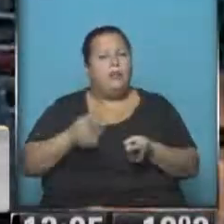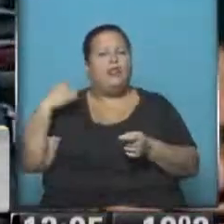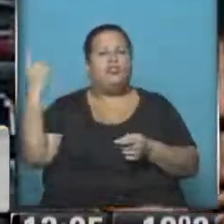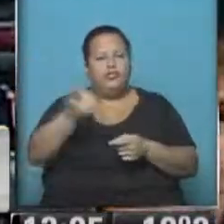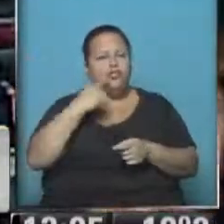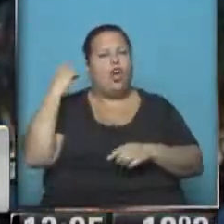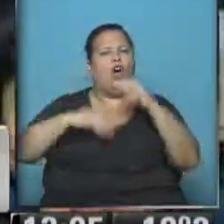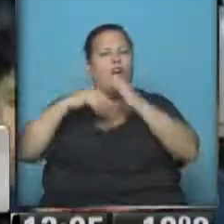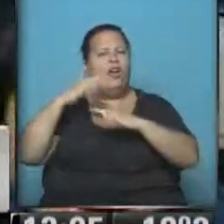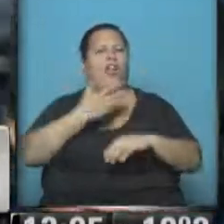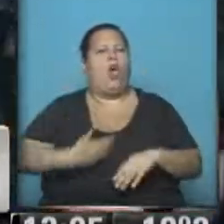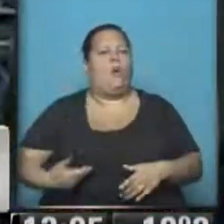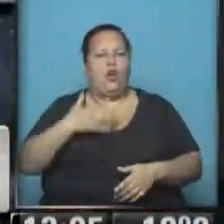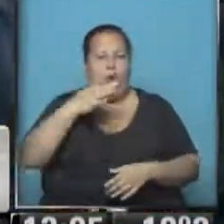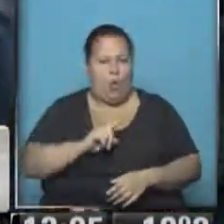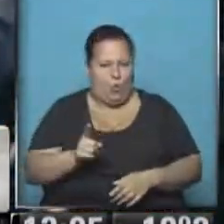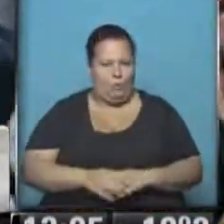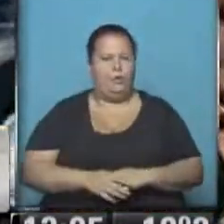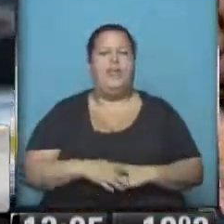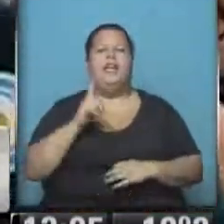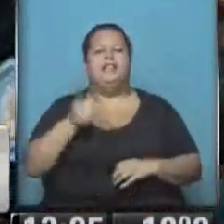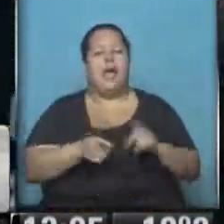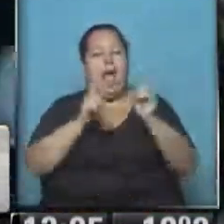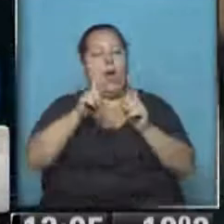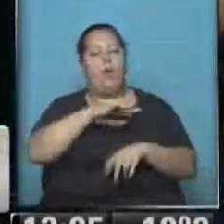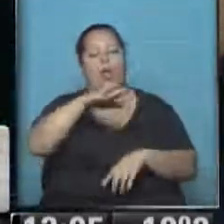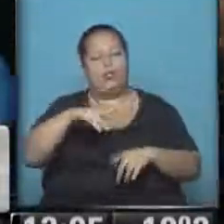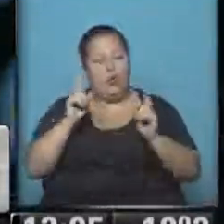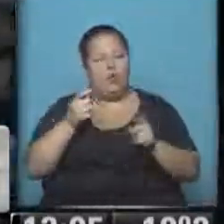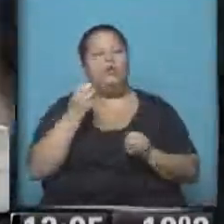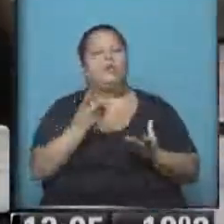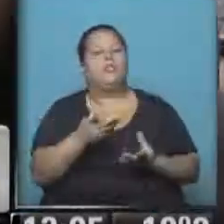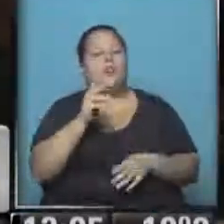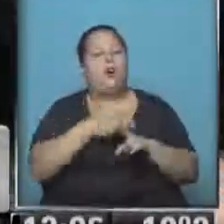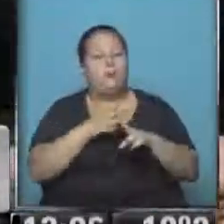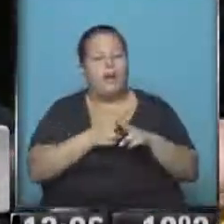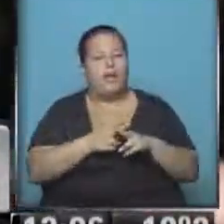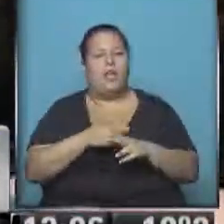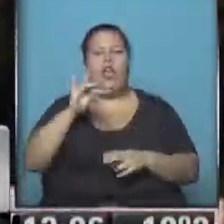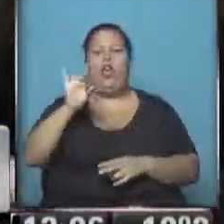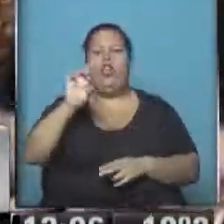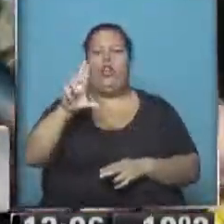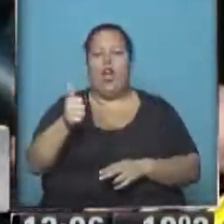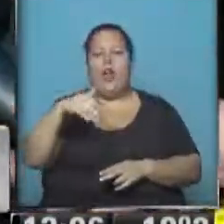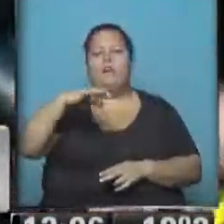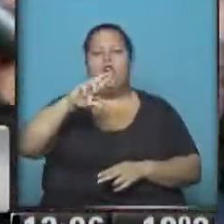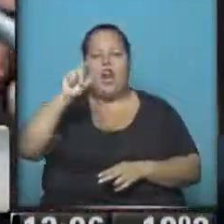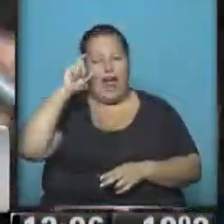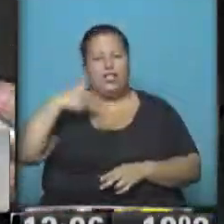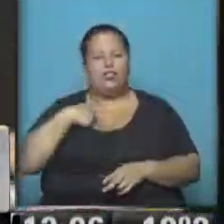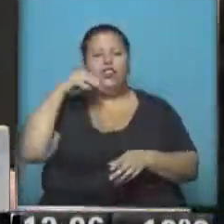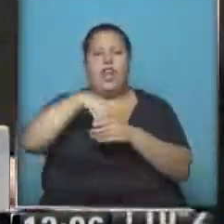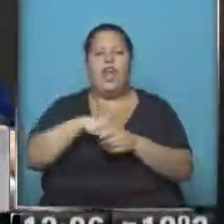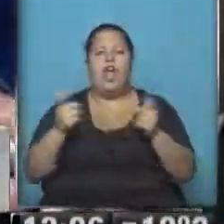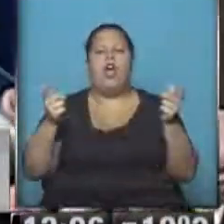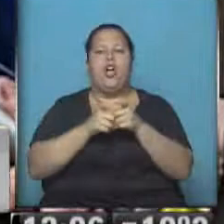en todas las obras que emprenden los gobiernos. Estamos hablando también con parte de la comunidad educativa. ¿Cómo es su nombre, señora? Mi nombre es Dora Morales, yo integro